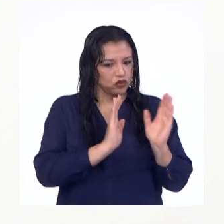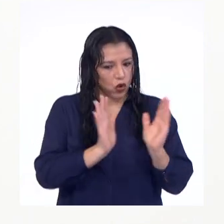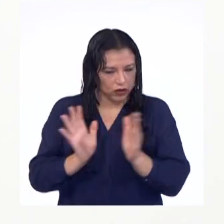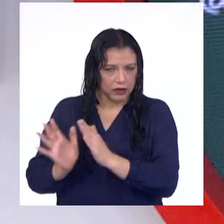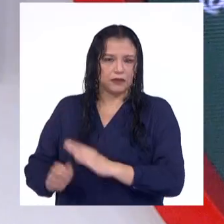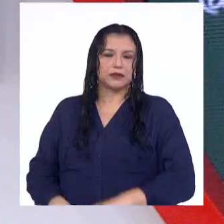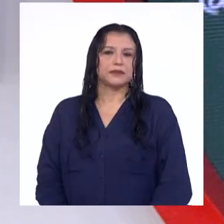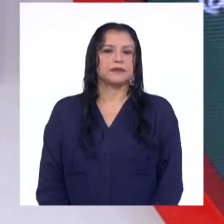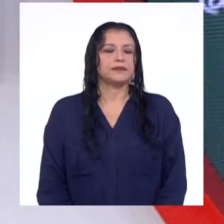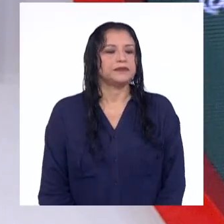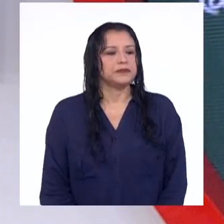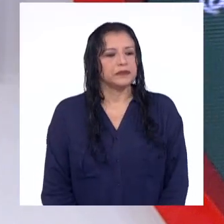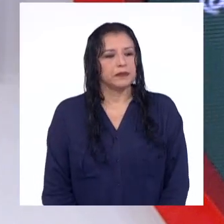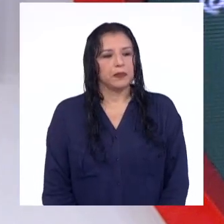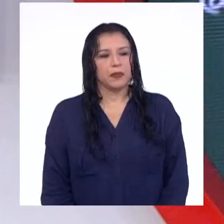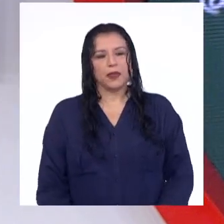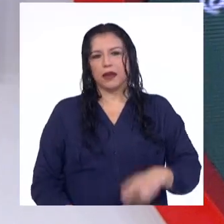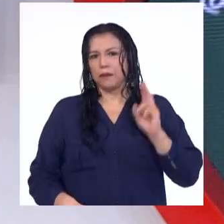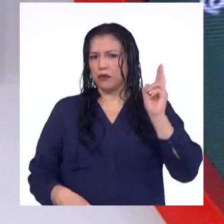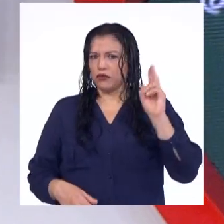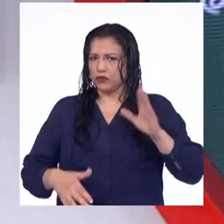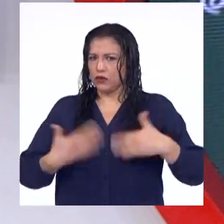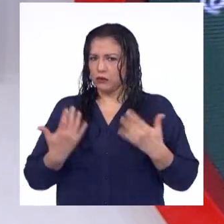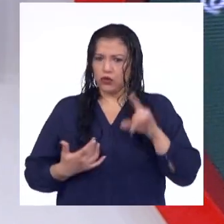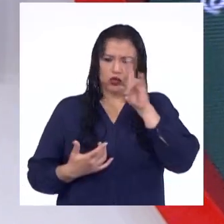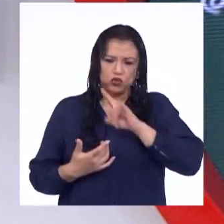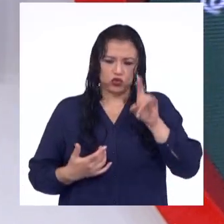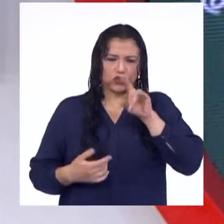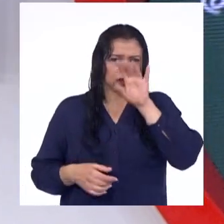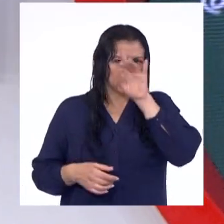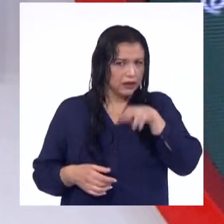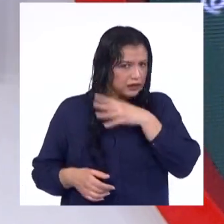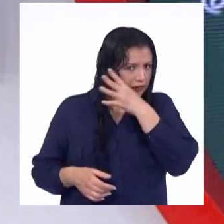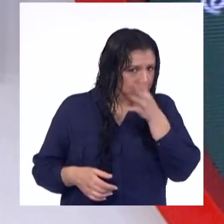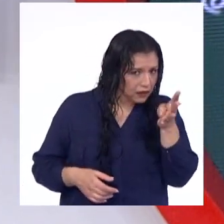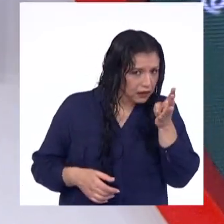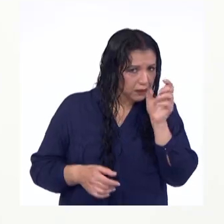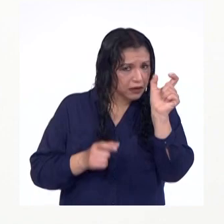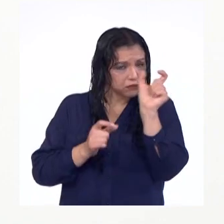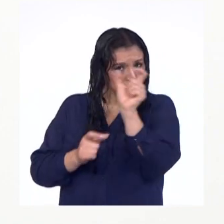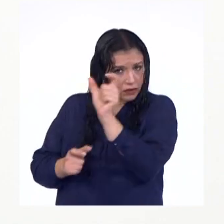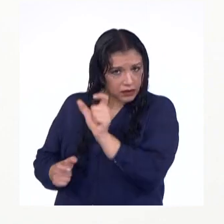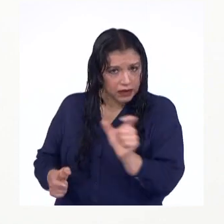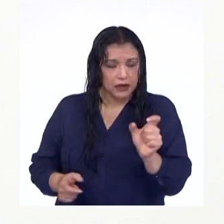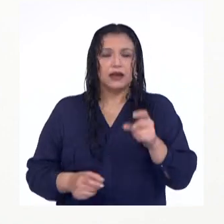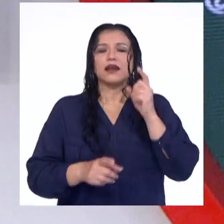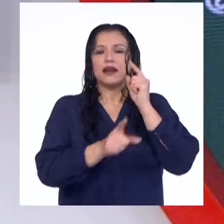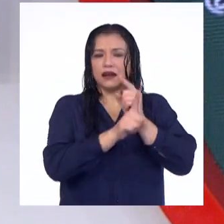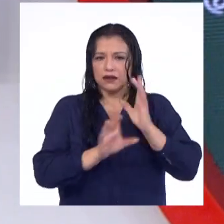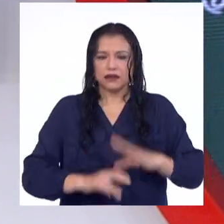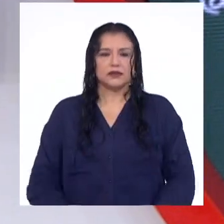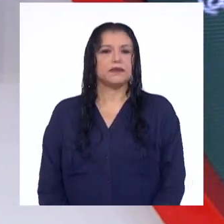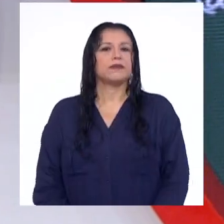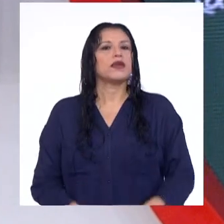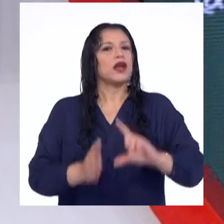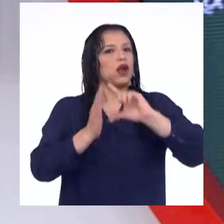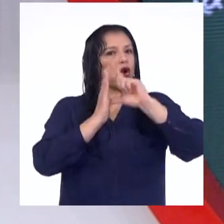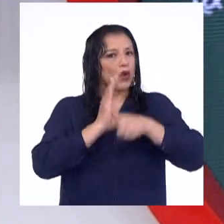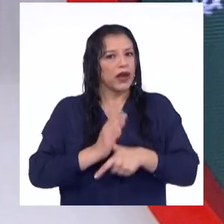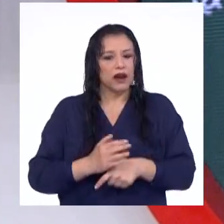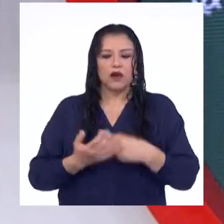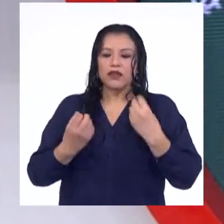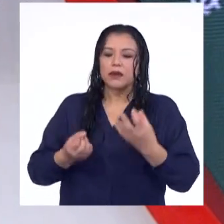los ordenemos. Profesora, ¿puedo usar la tabla de distribución de frecuencias para ordenar los datos? Claro que sí. Luego de hacer el